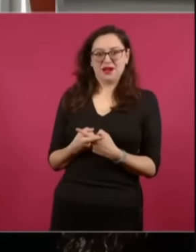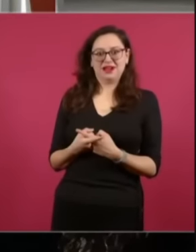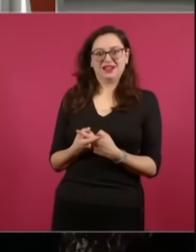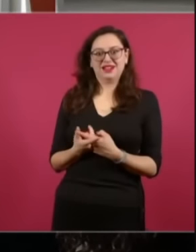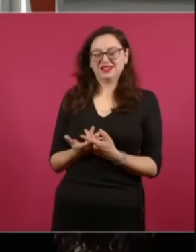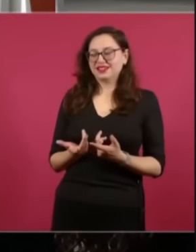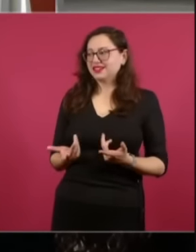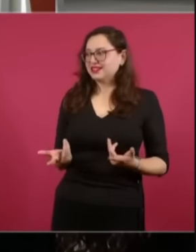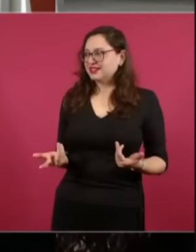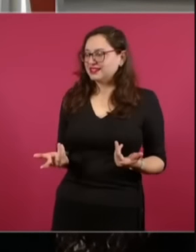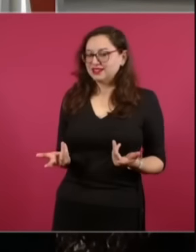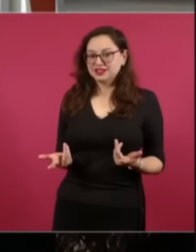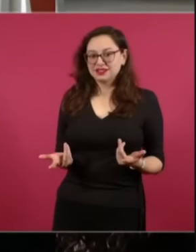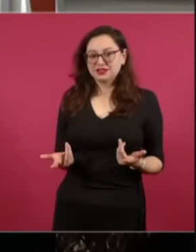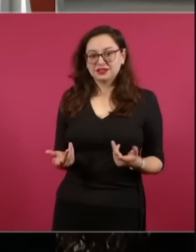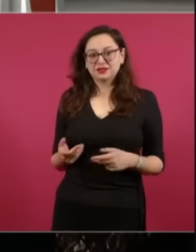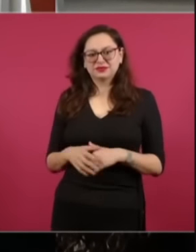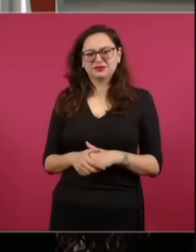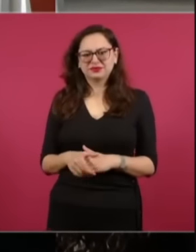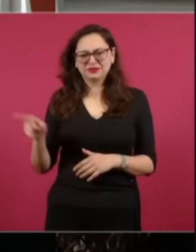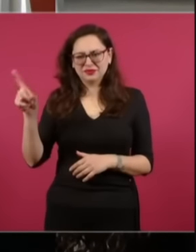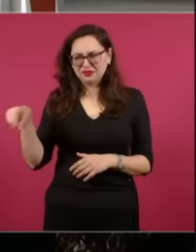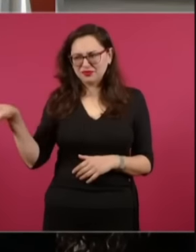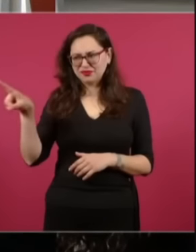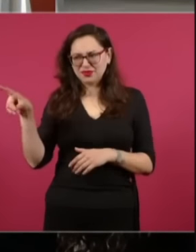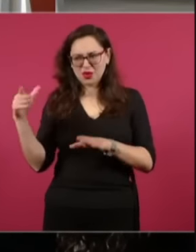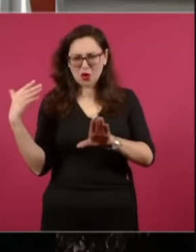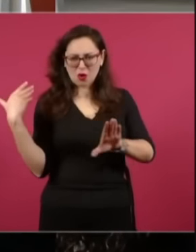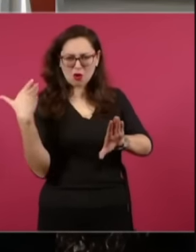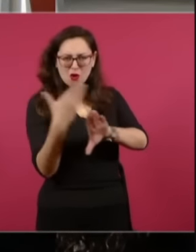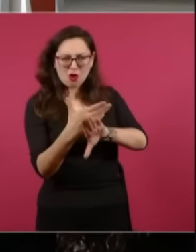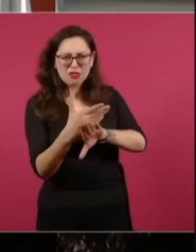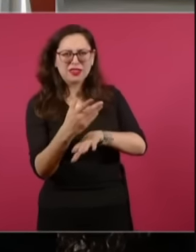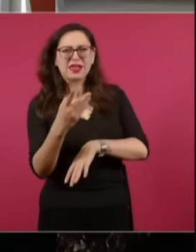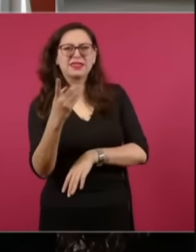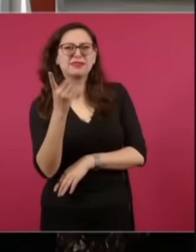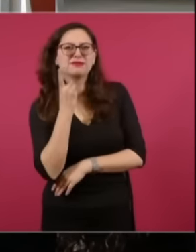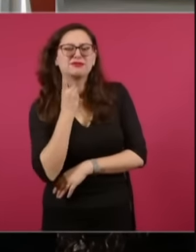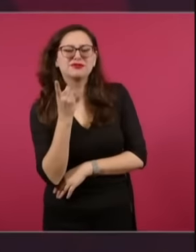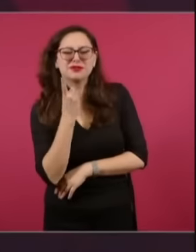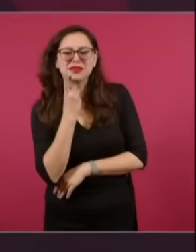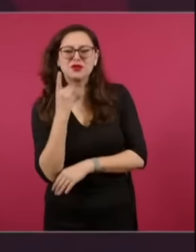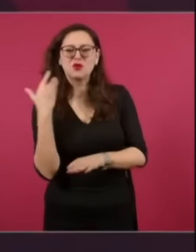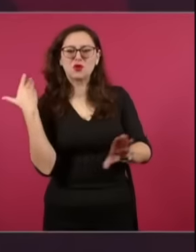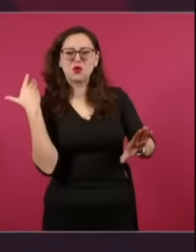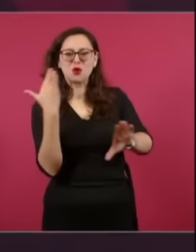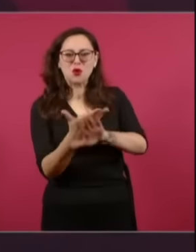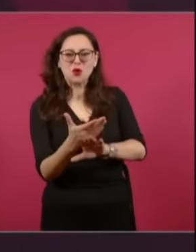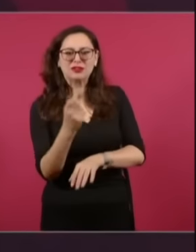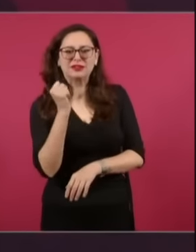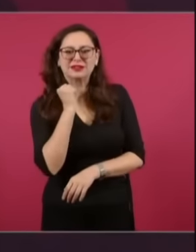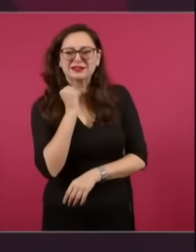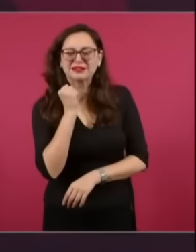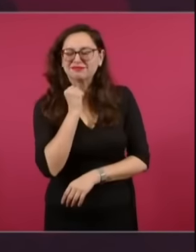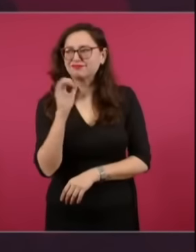acciones que invaden las facultades